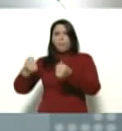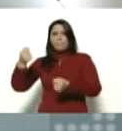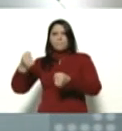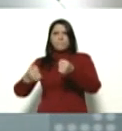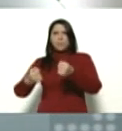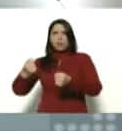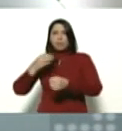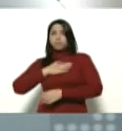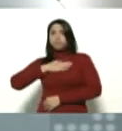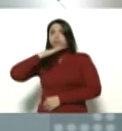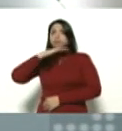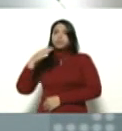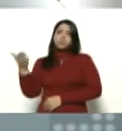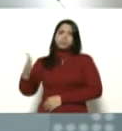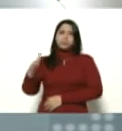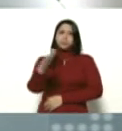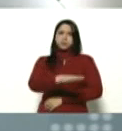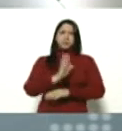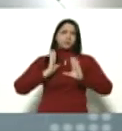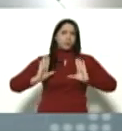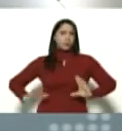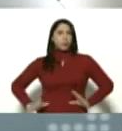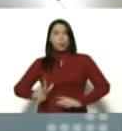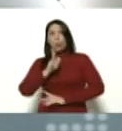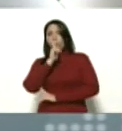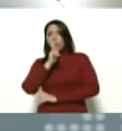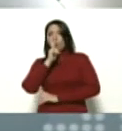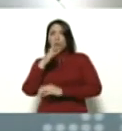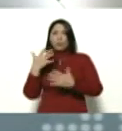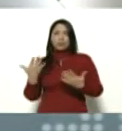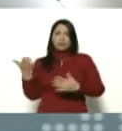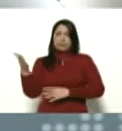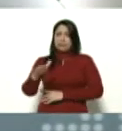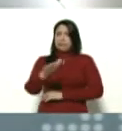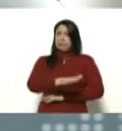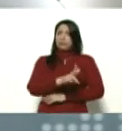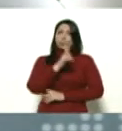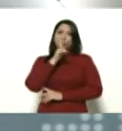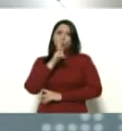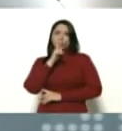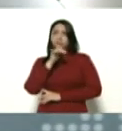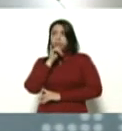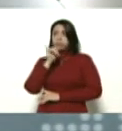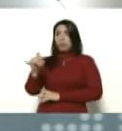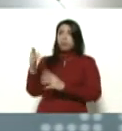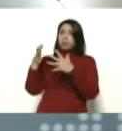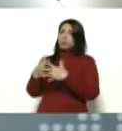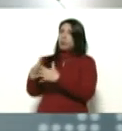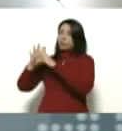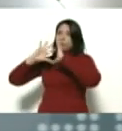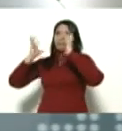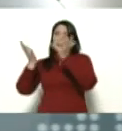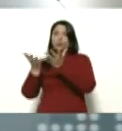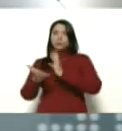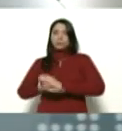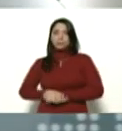full de cadáveres, full de cadáveres, decenas de cadáveres. En noticias, en Estados Unidos, en el mundo,